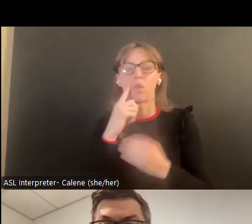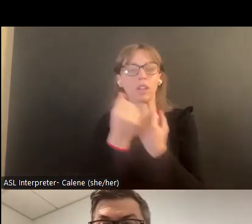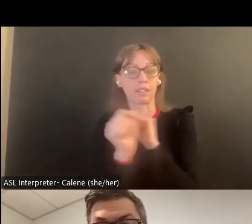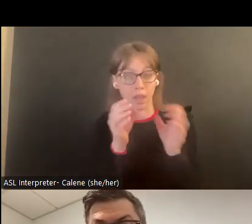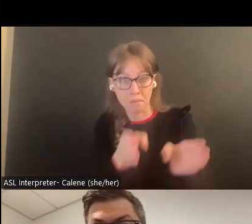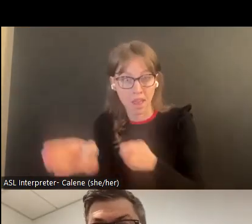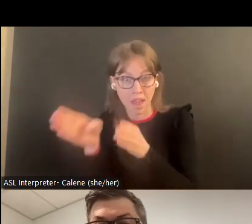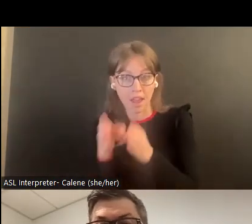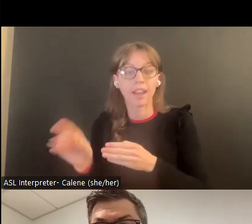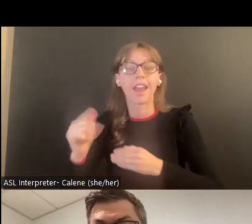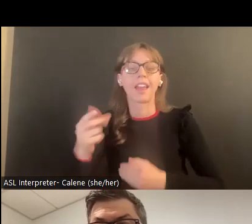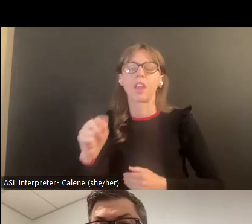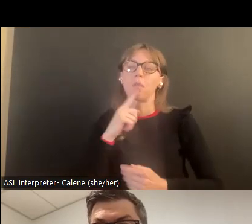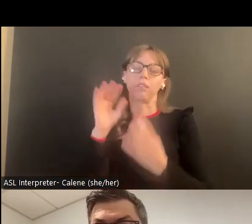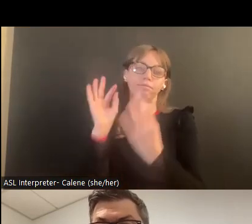servicios al momento.